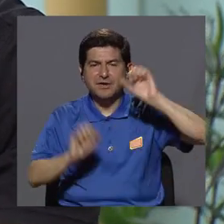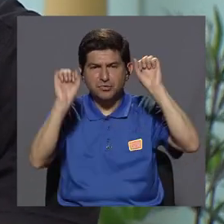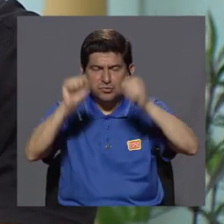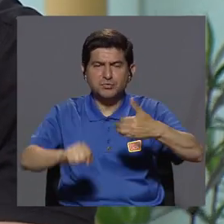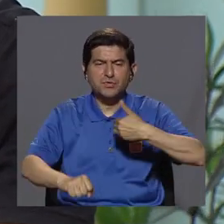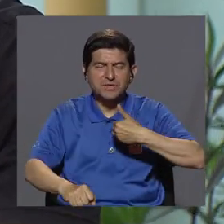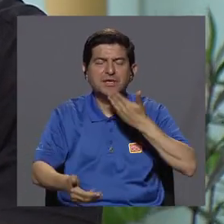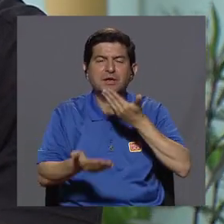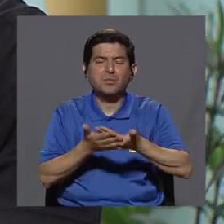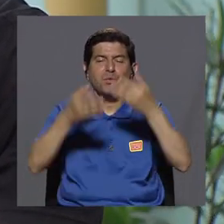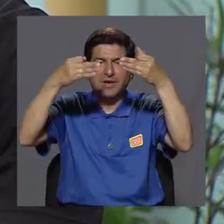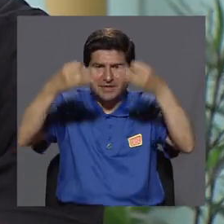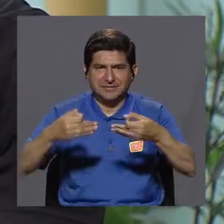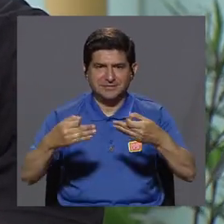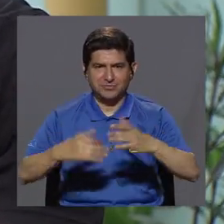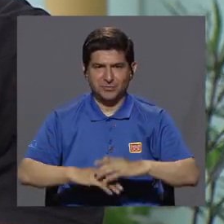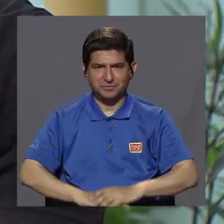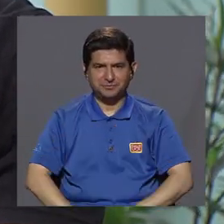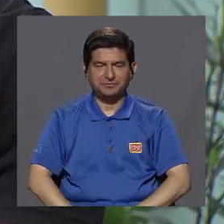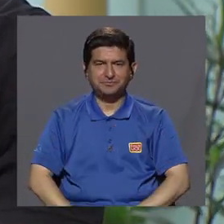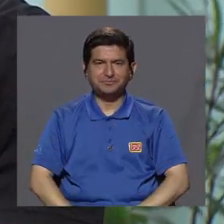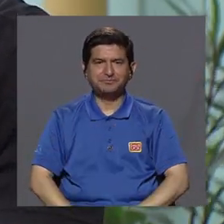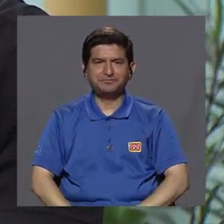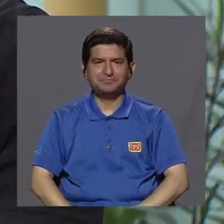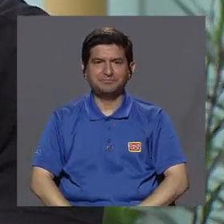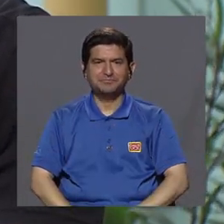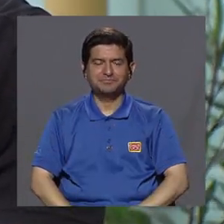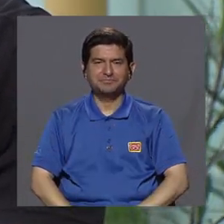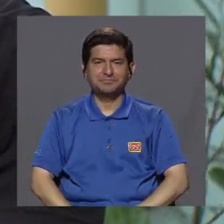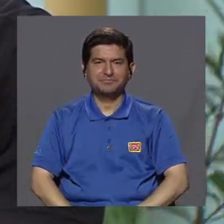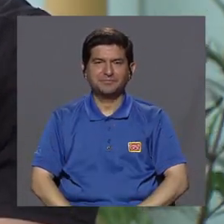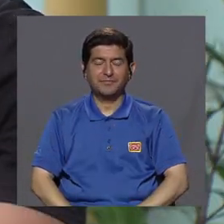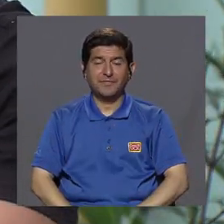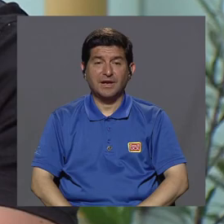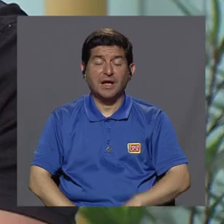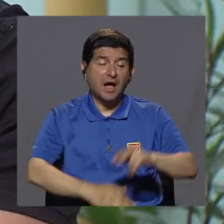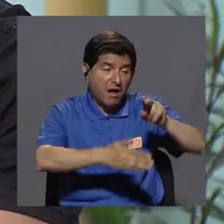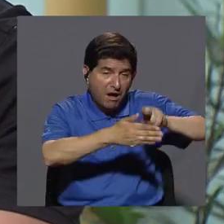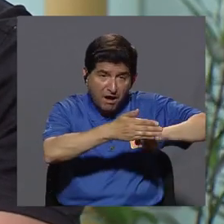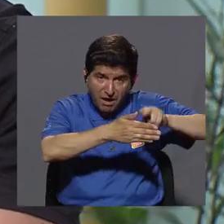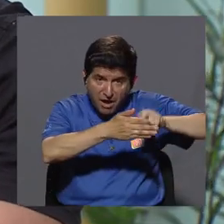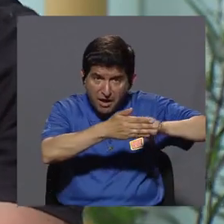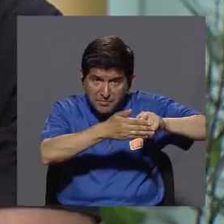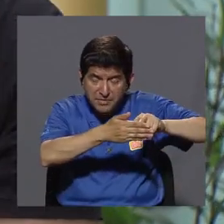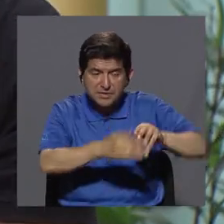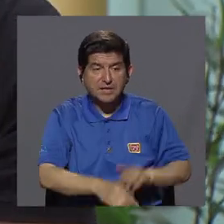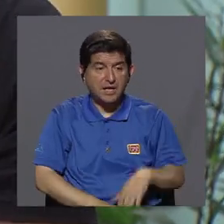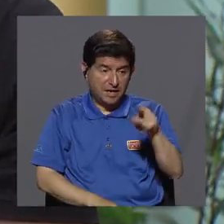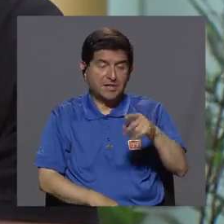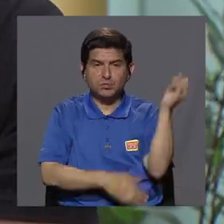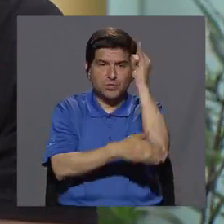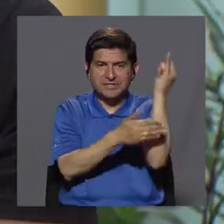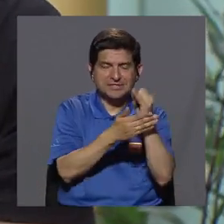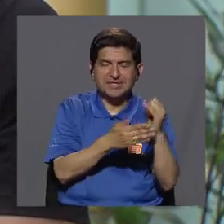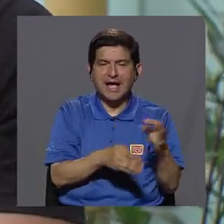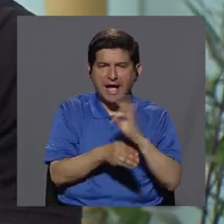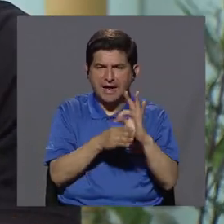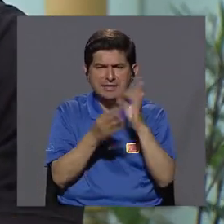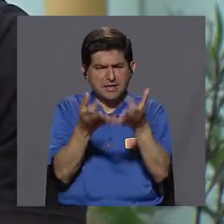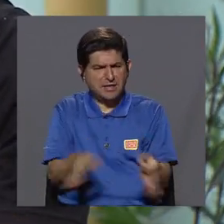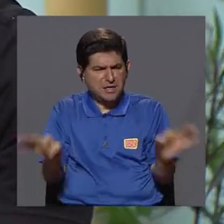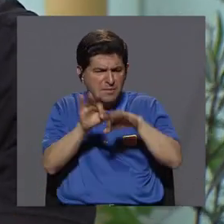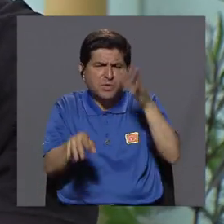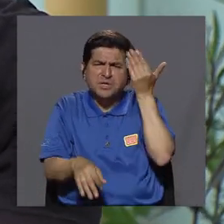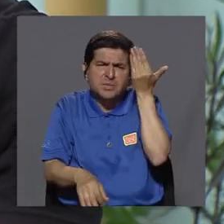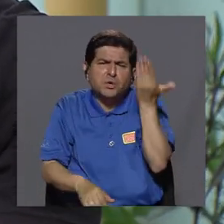nos da para tomar buenas decisiones, ¿verdad? Entonces, si vamos a pintar, eso es arteterapia, ¿por qué